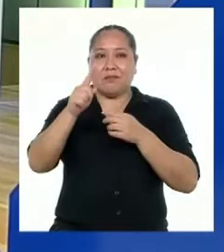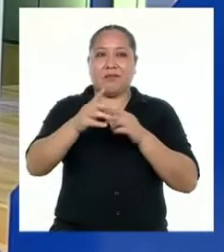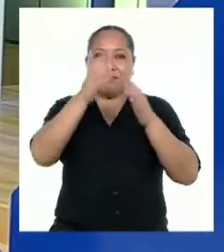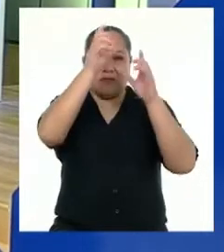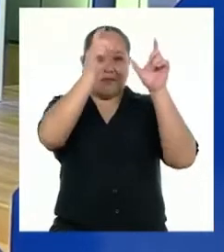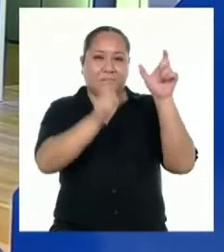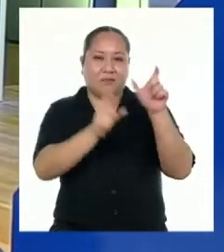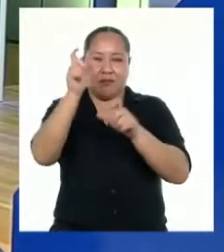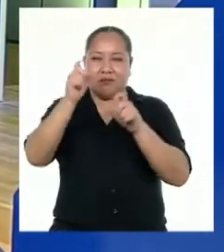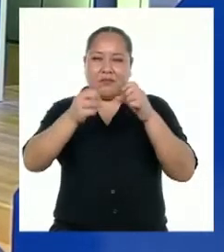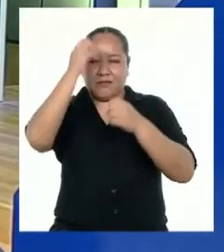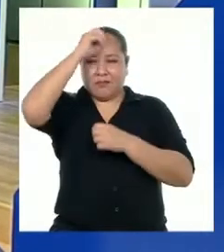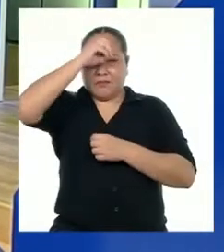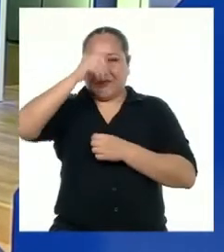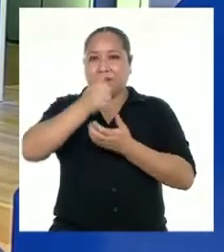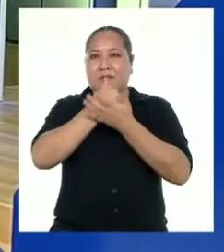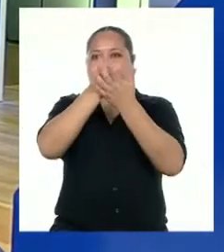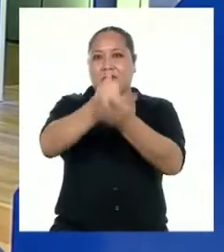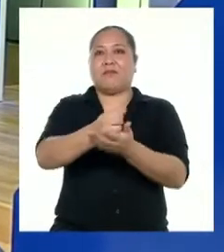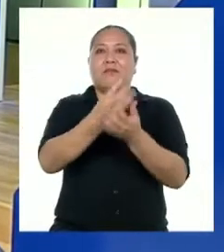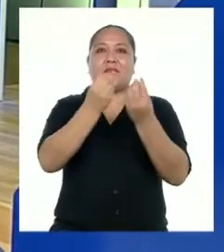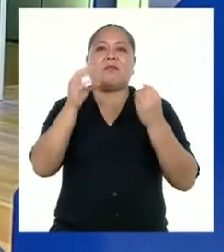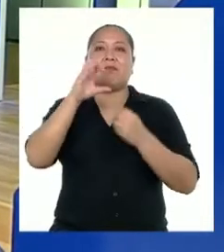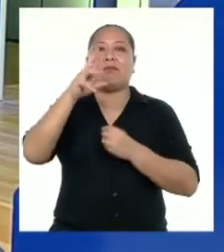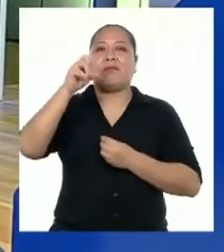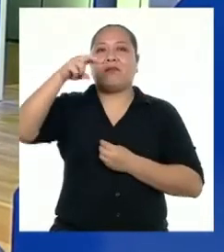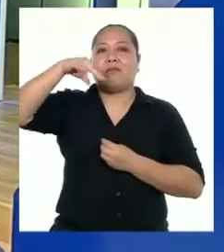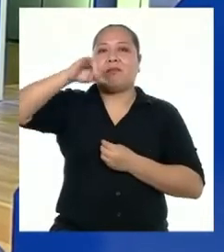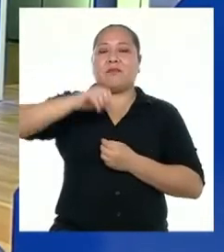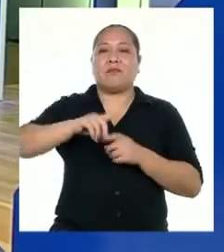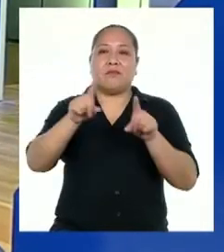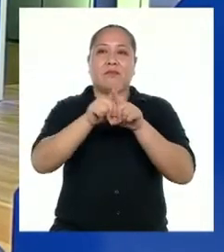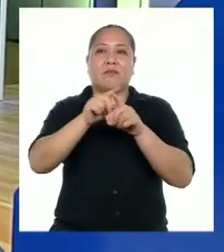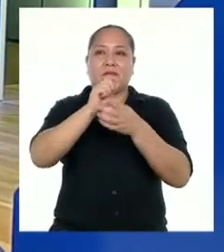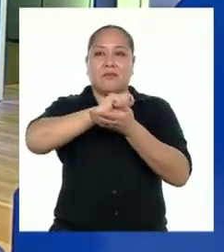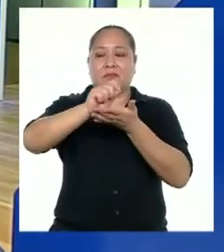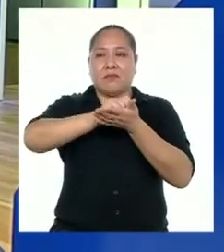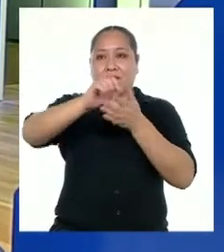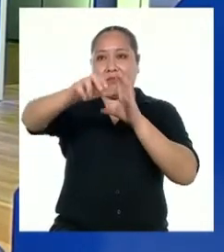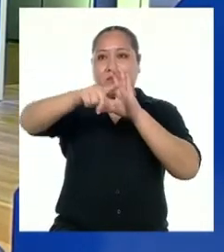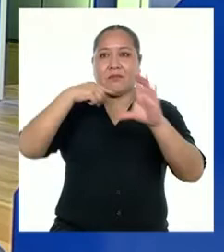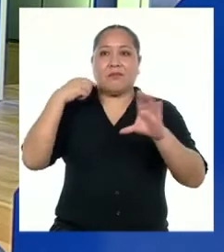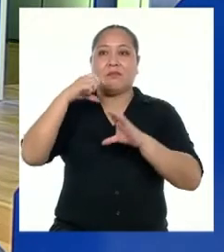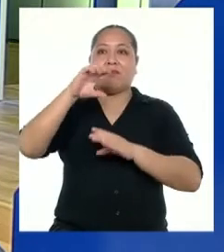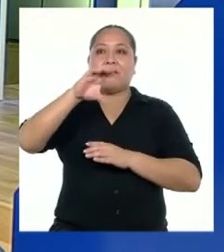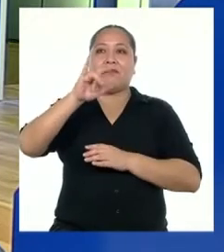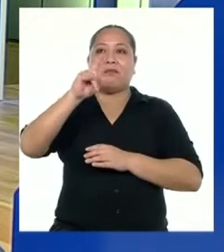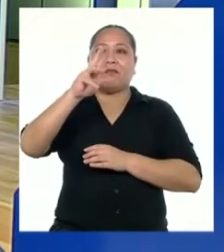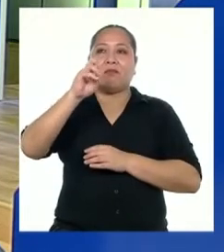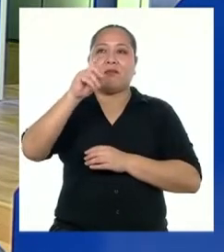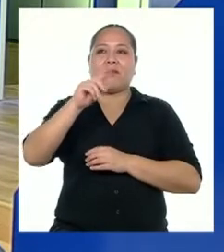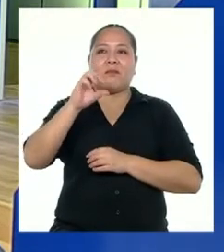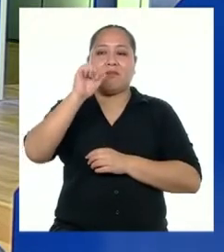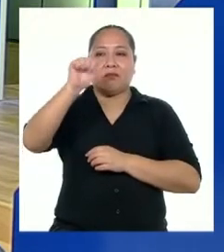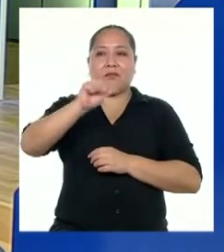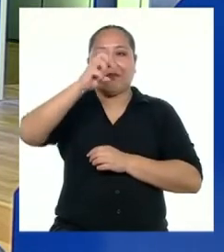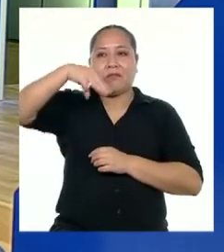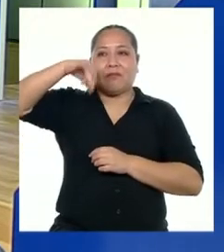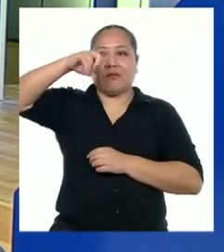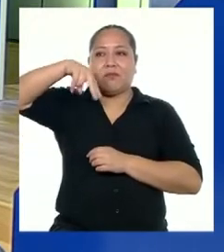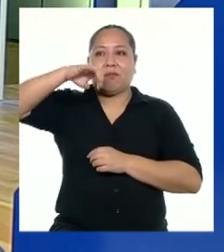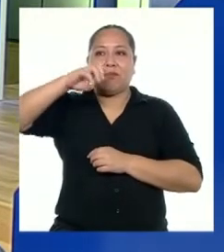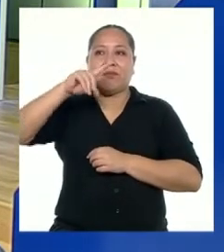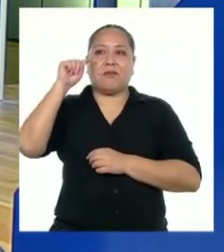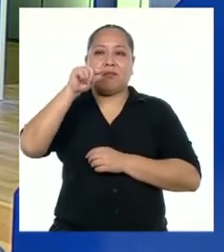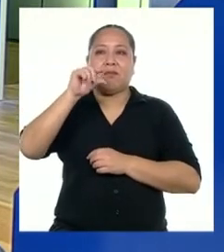ayudará muchísimo con sus crónicas. También pueden escribirnos a cuarto.arroba.minedu.co.p si quieren preguntar algo